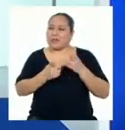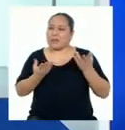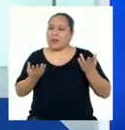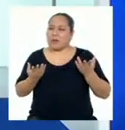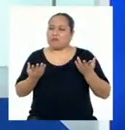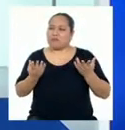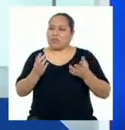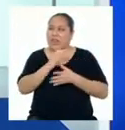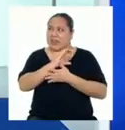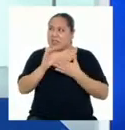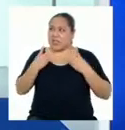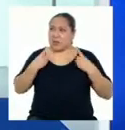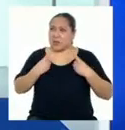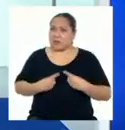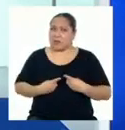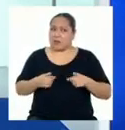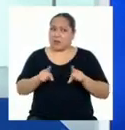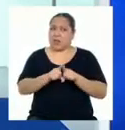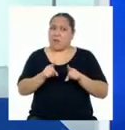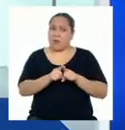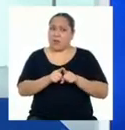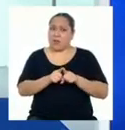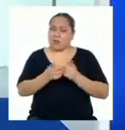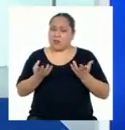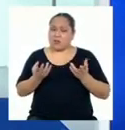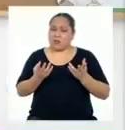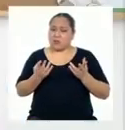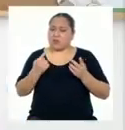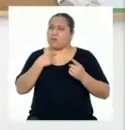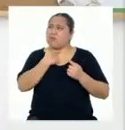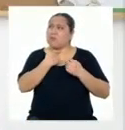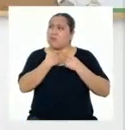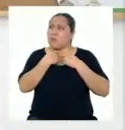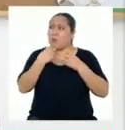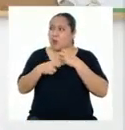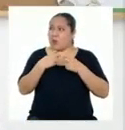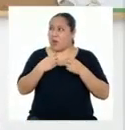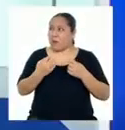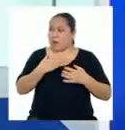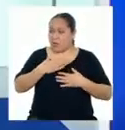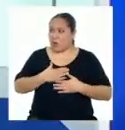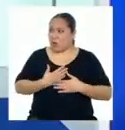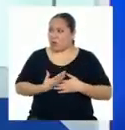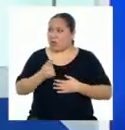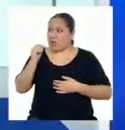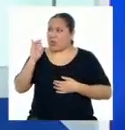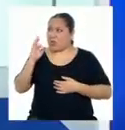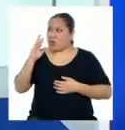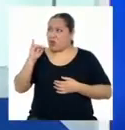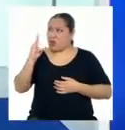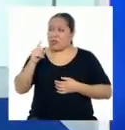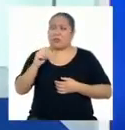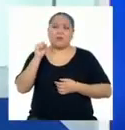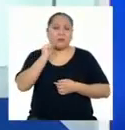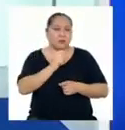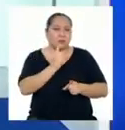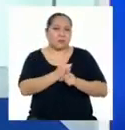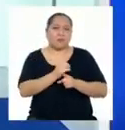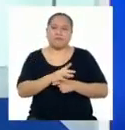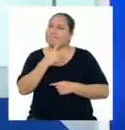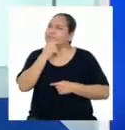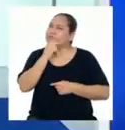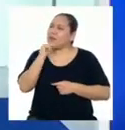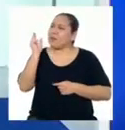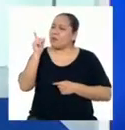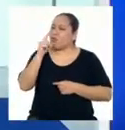hay que considerar también la posibilidad de un origen físico en la tiroides. Exactamente. Profesor Gustavo, lo que no entiendo